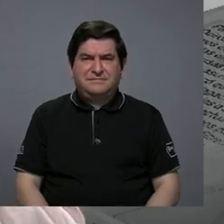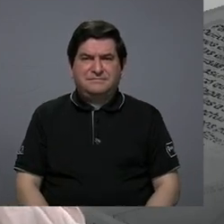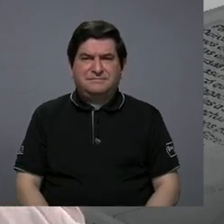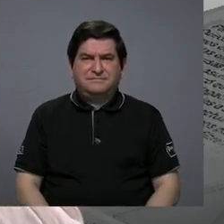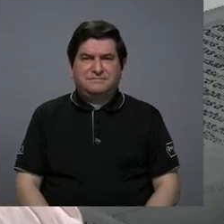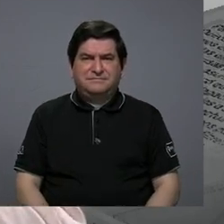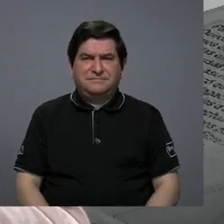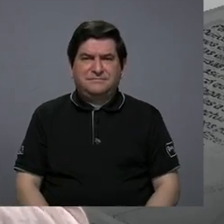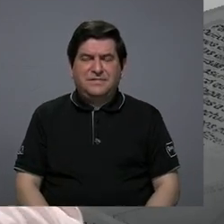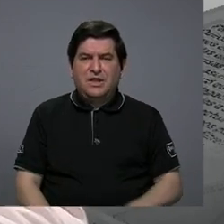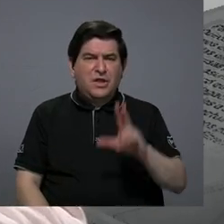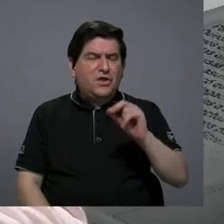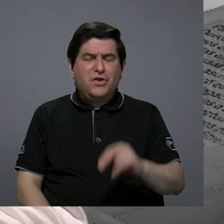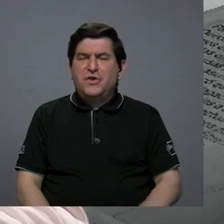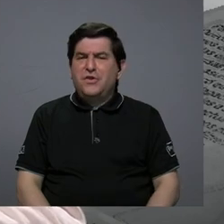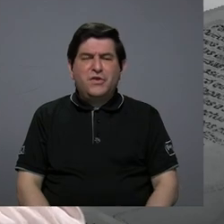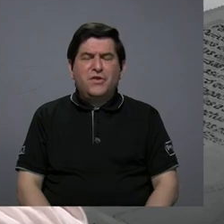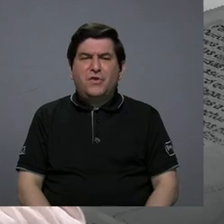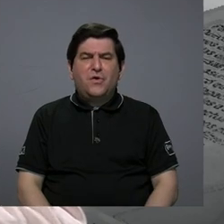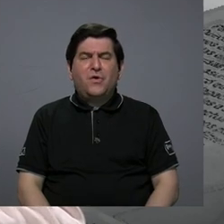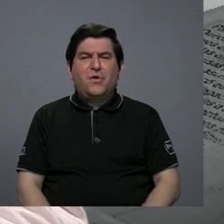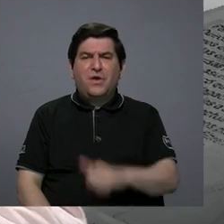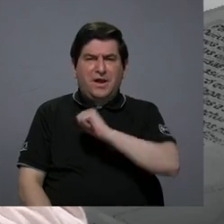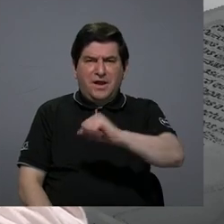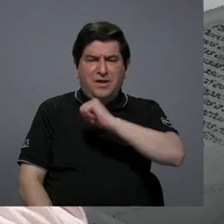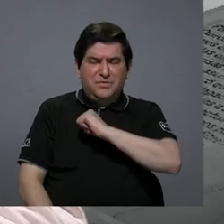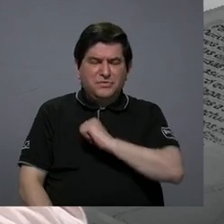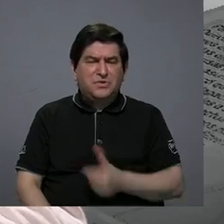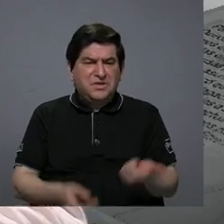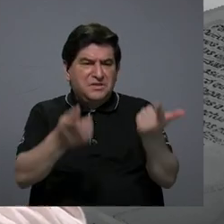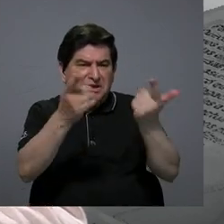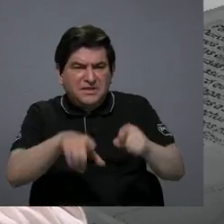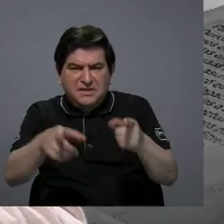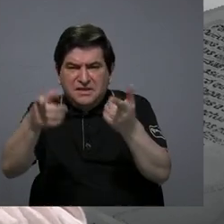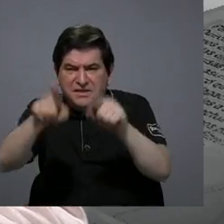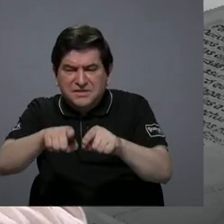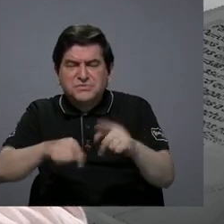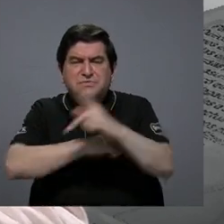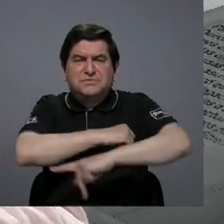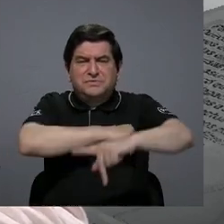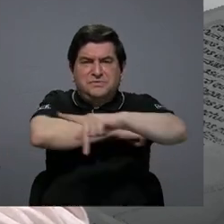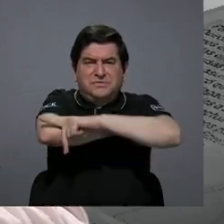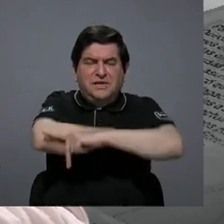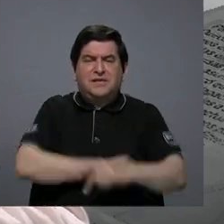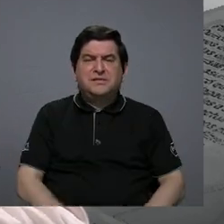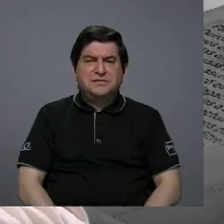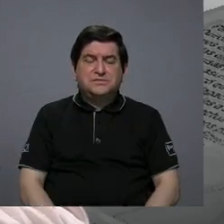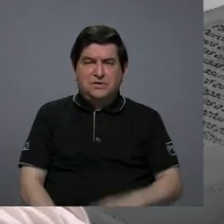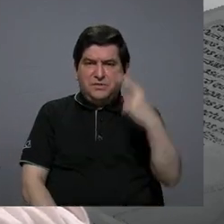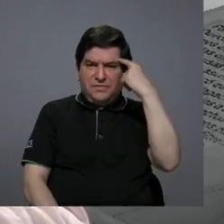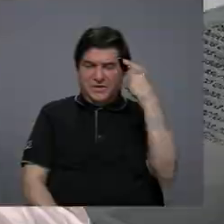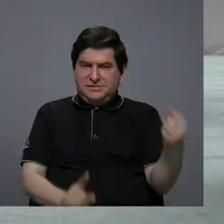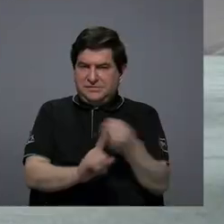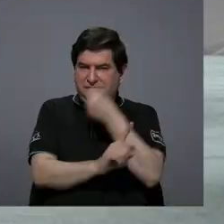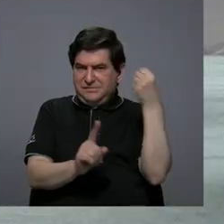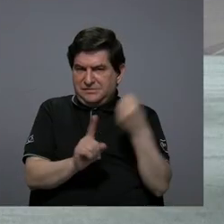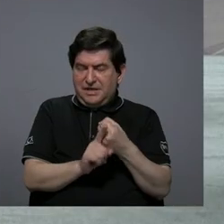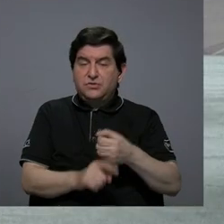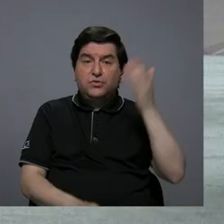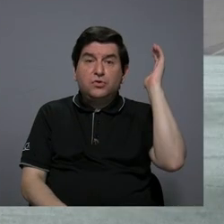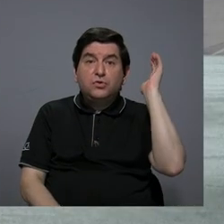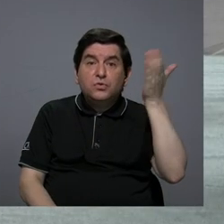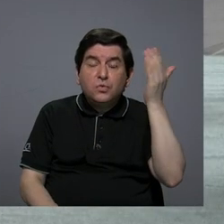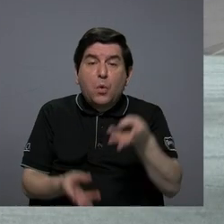que desautoriza lo que sucede en el país a nivel de la violencia es un